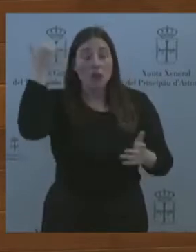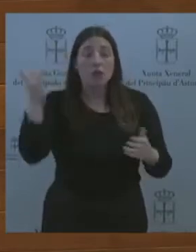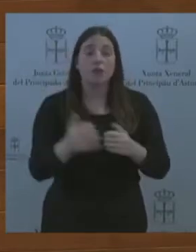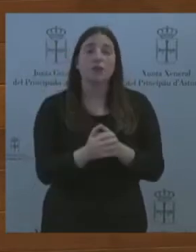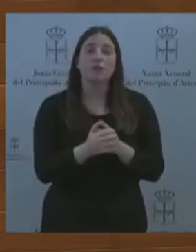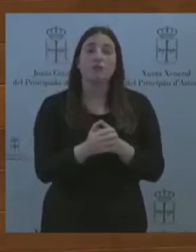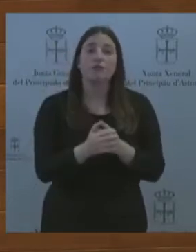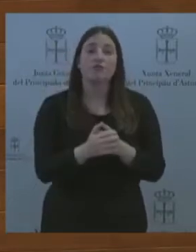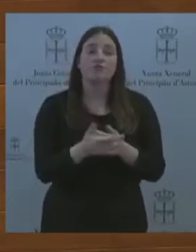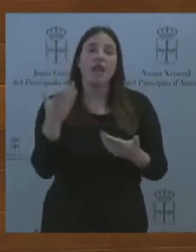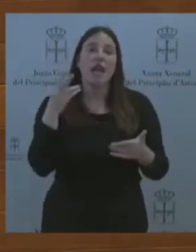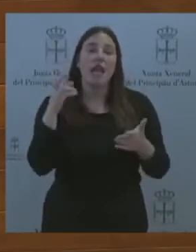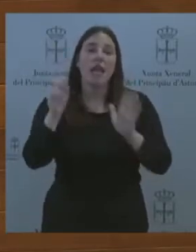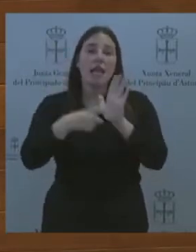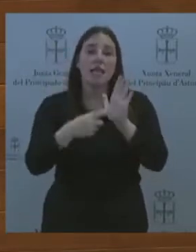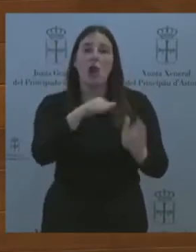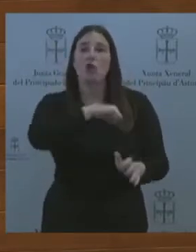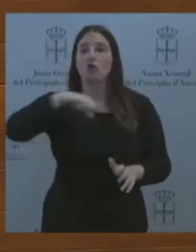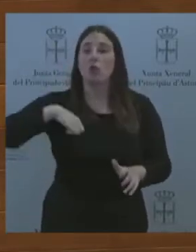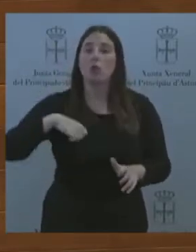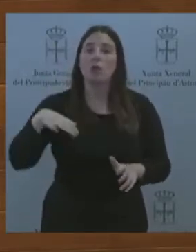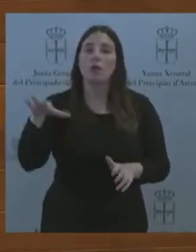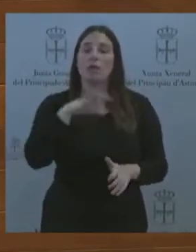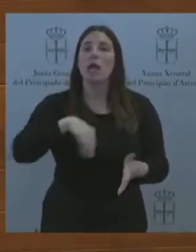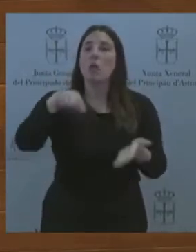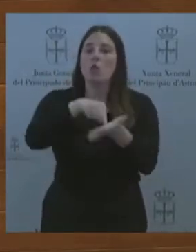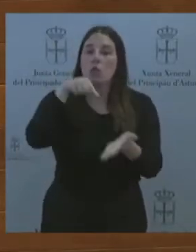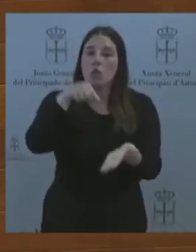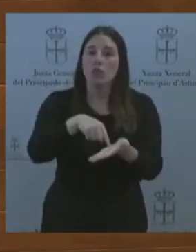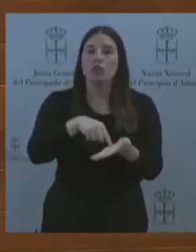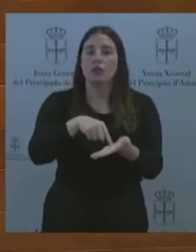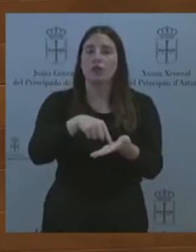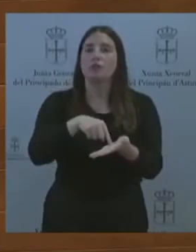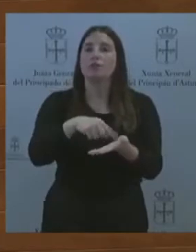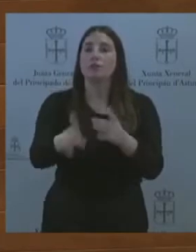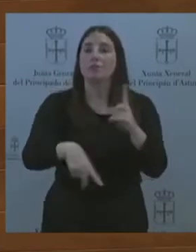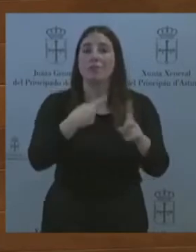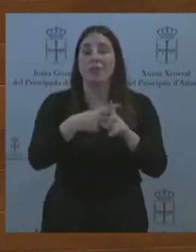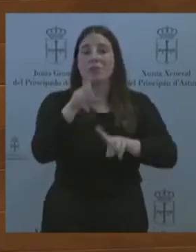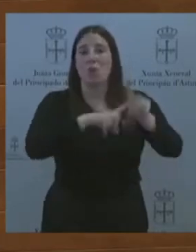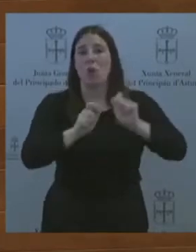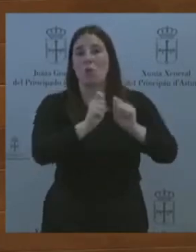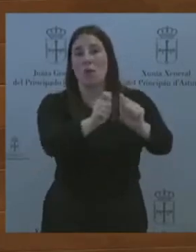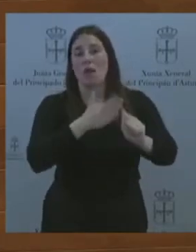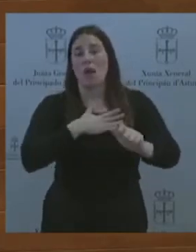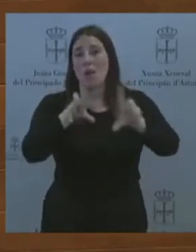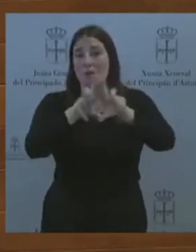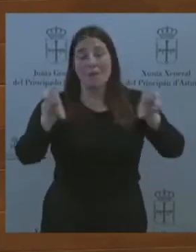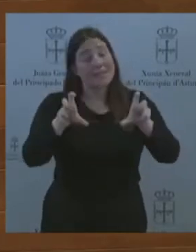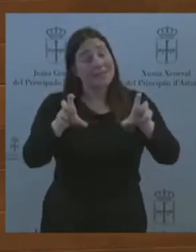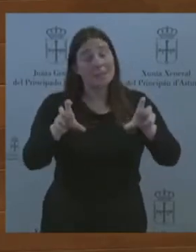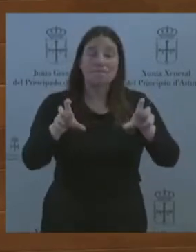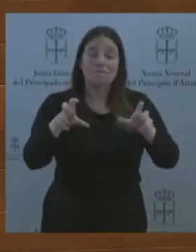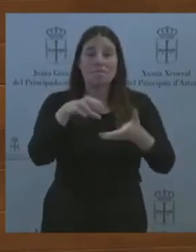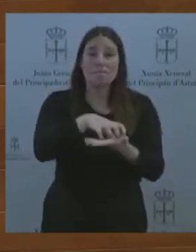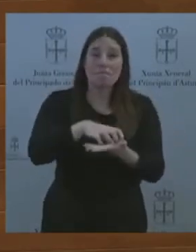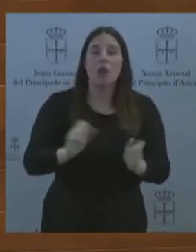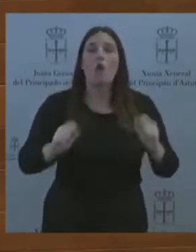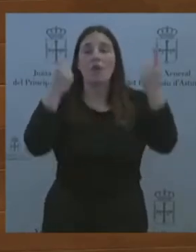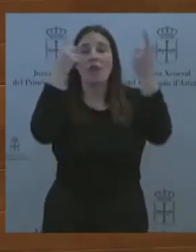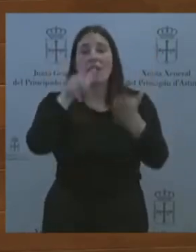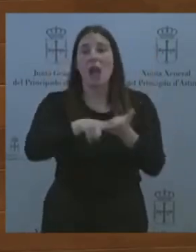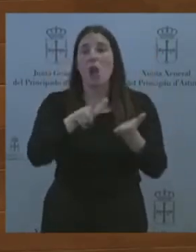establecimiento de trabas a nuestras empresas, la oficialidad de la lingua, por supuesto, y su introducción con